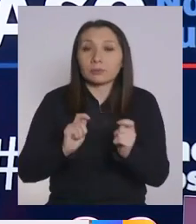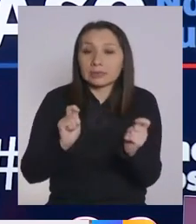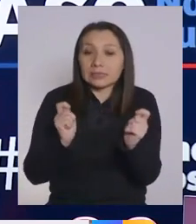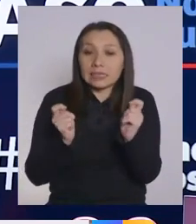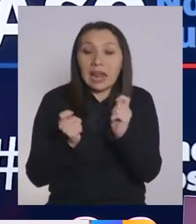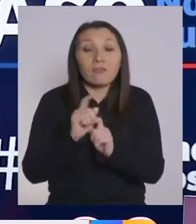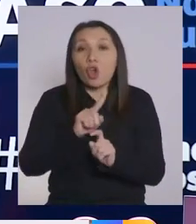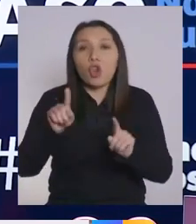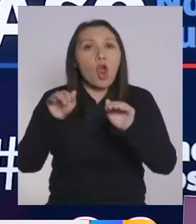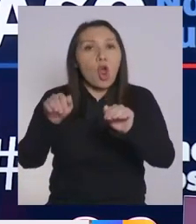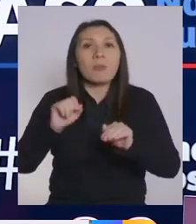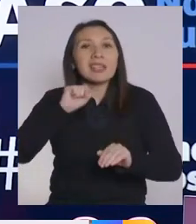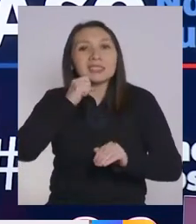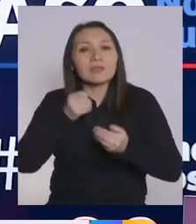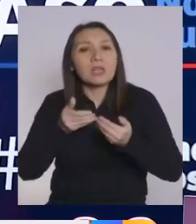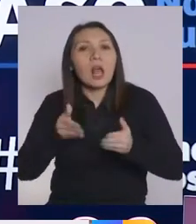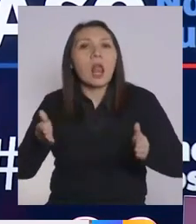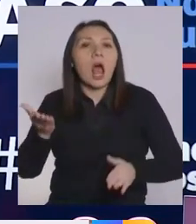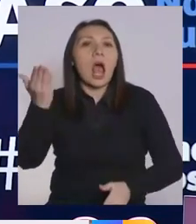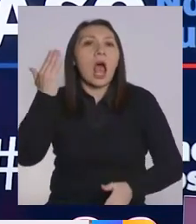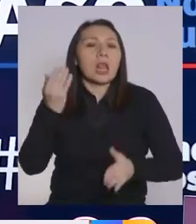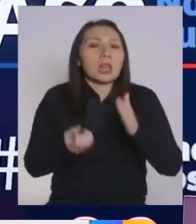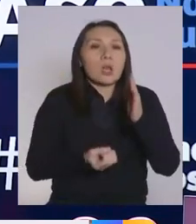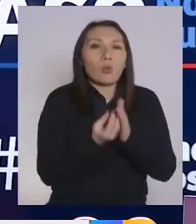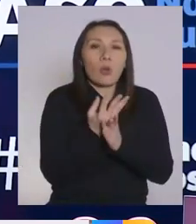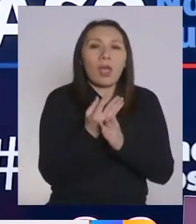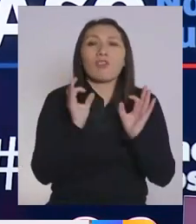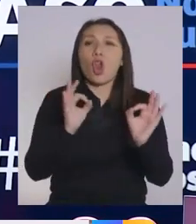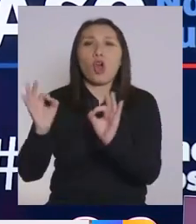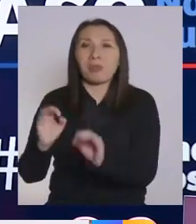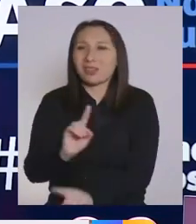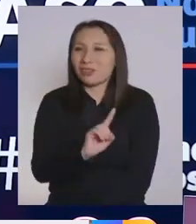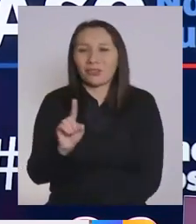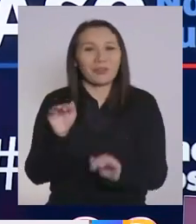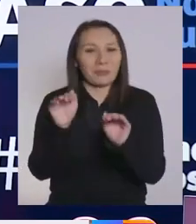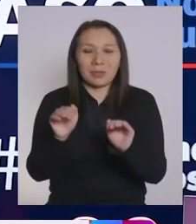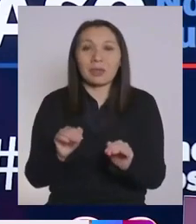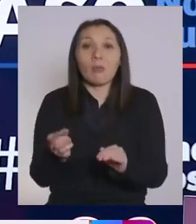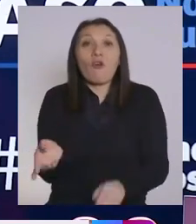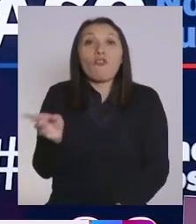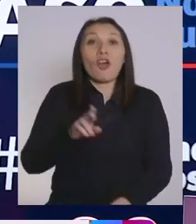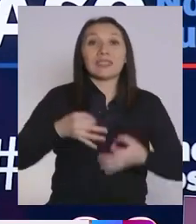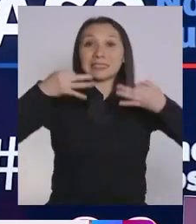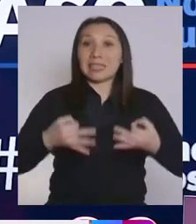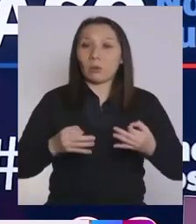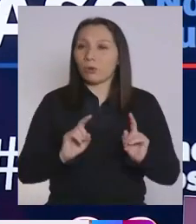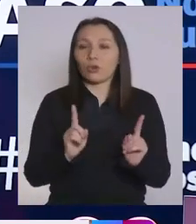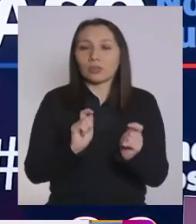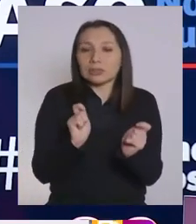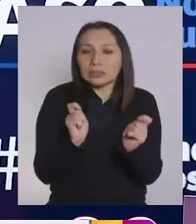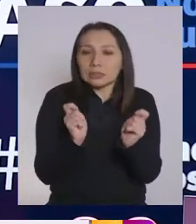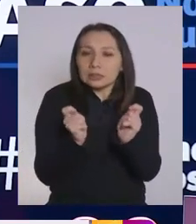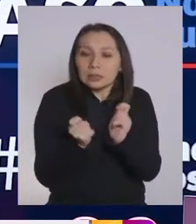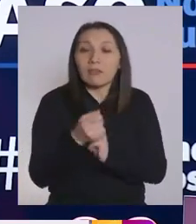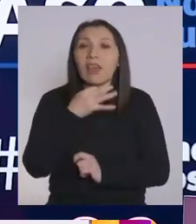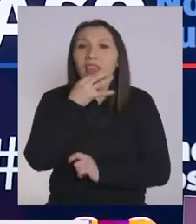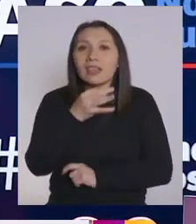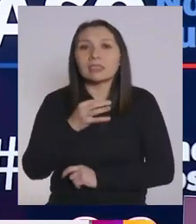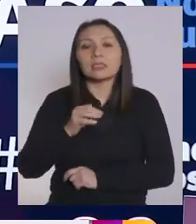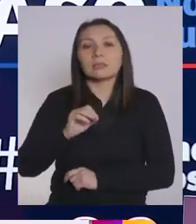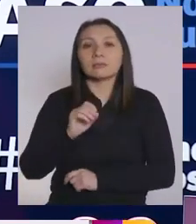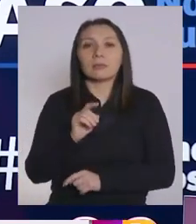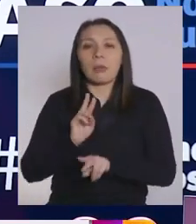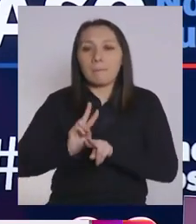Transición no es lo mismo que antigua o nueva normalidad. No es lo mismo que retorno seguro. Transición, como lo dice la palabra,